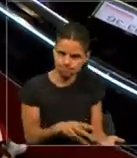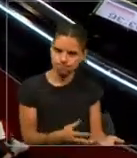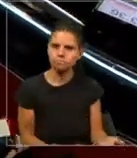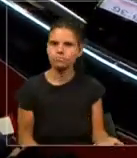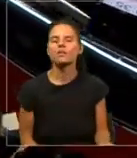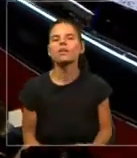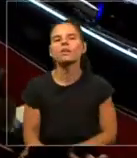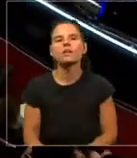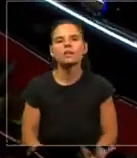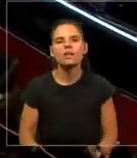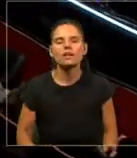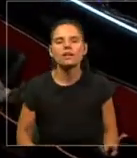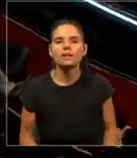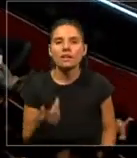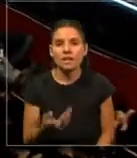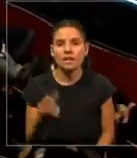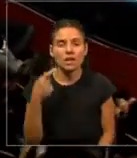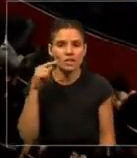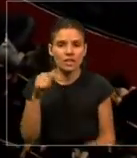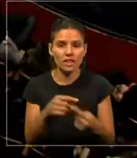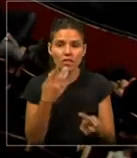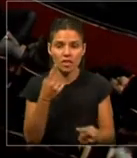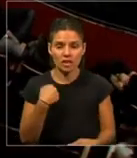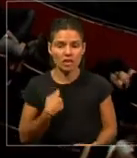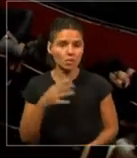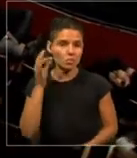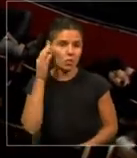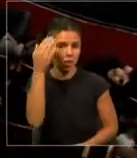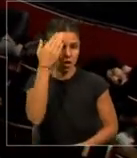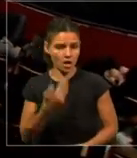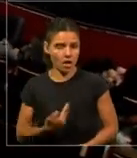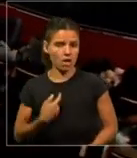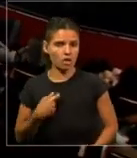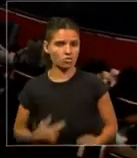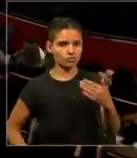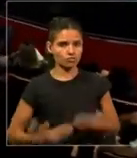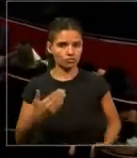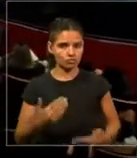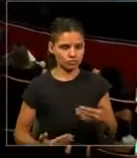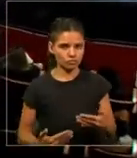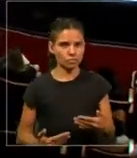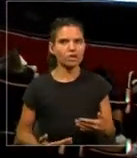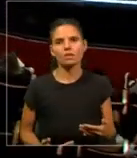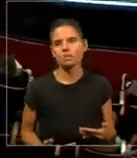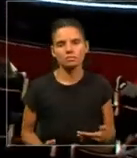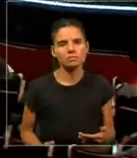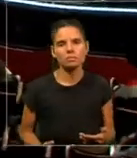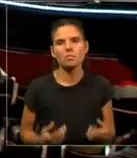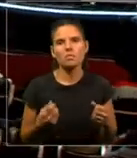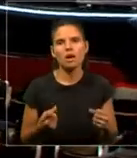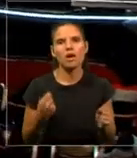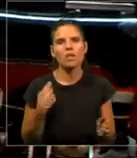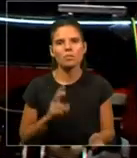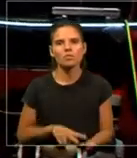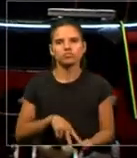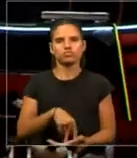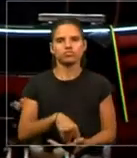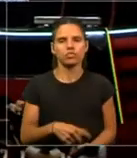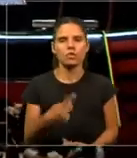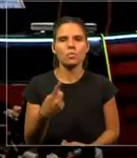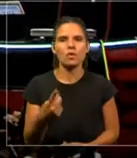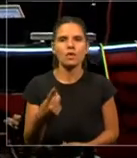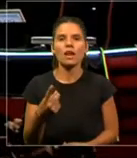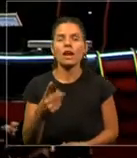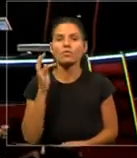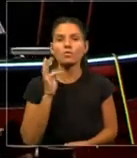que robótica se convierta, se erija como un arca galáctica, que en el futuro lleve embriones